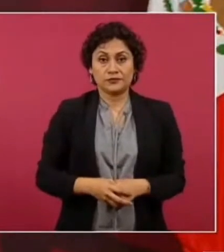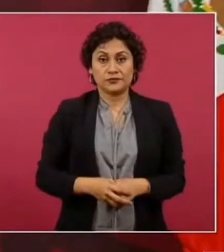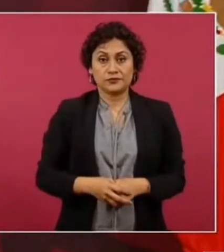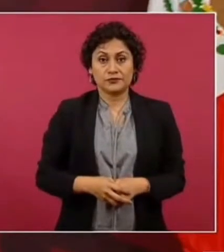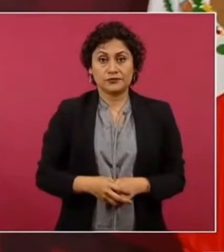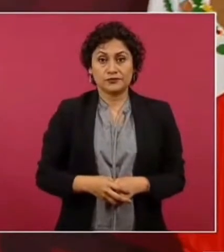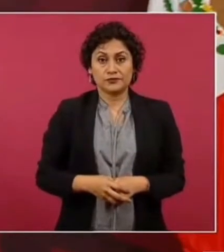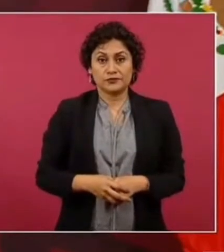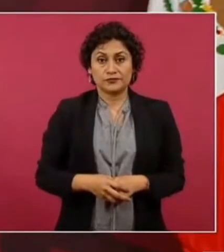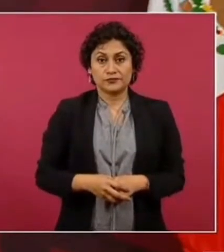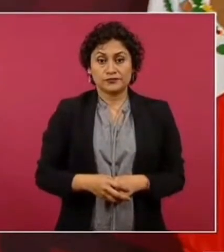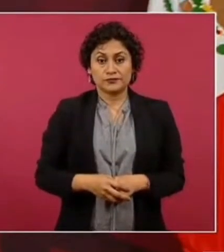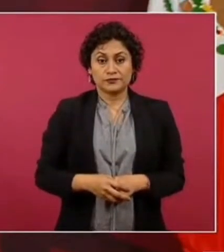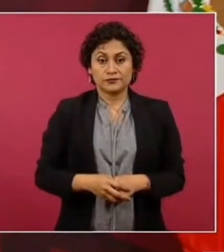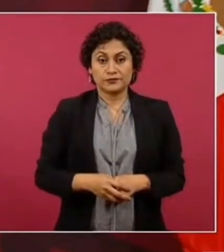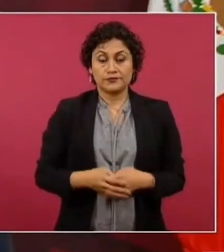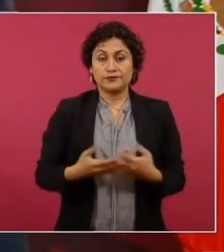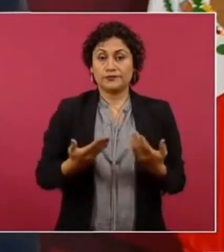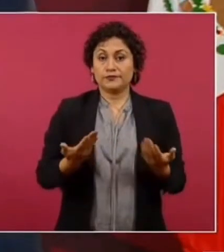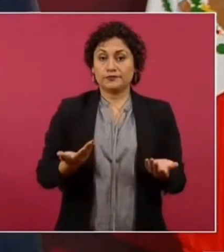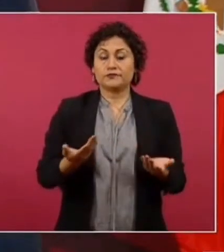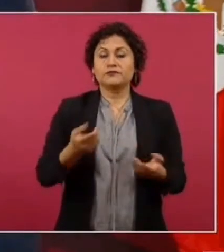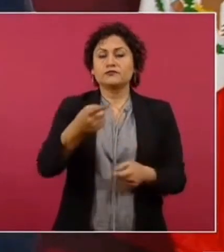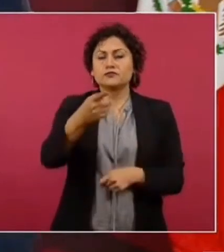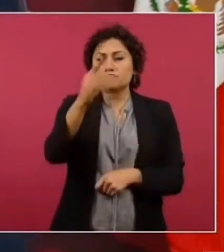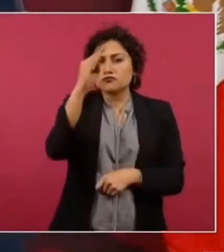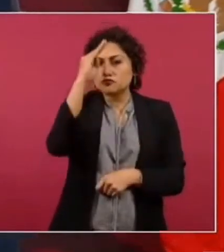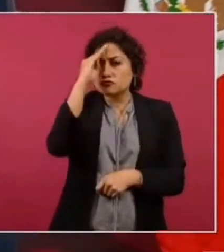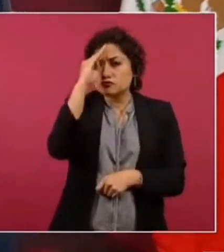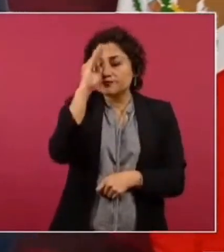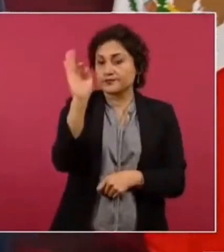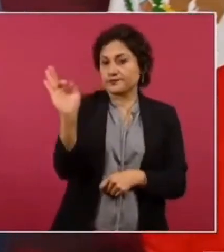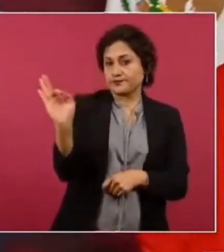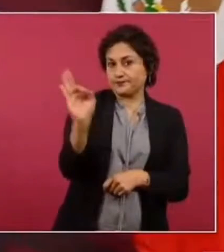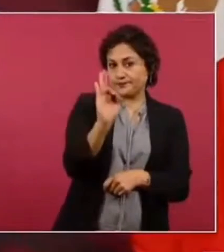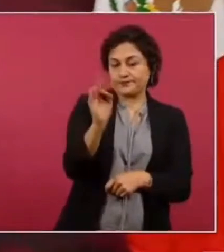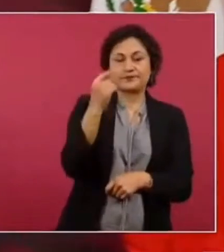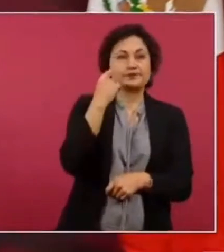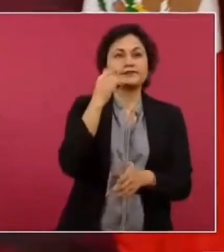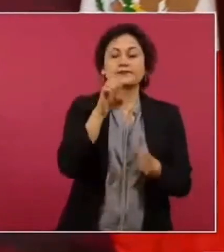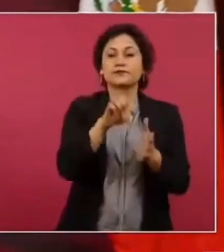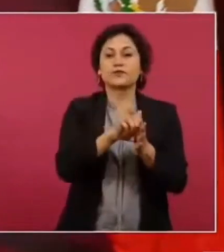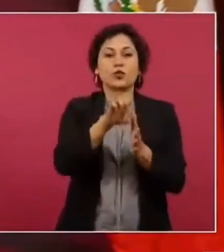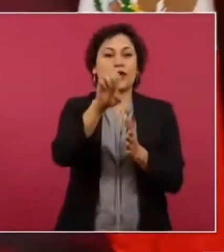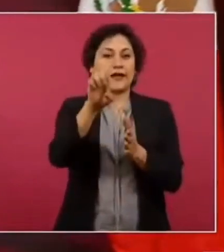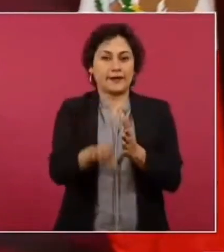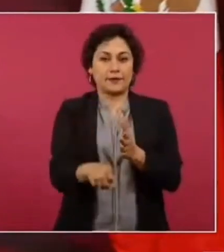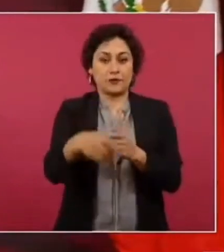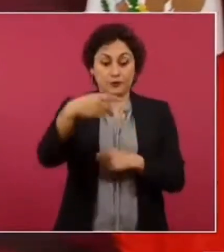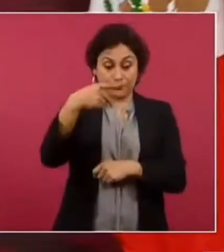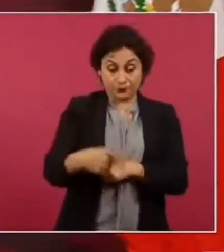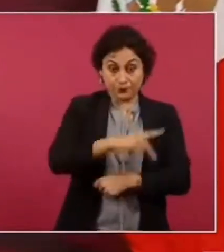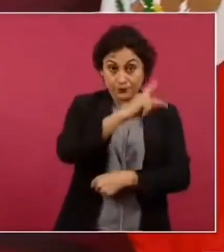que sucedería si una empresa mexicana